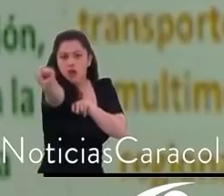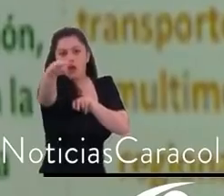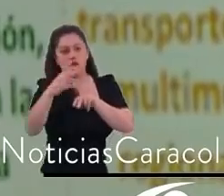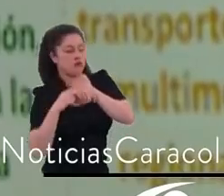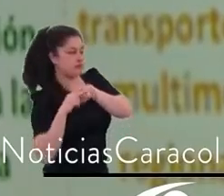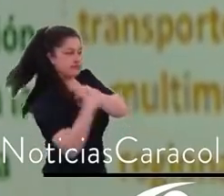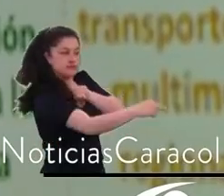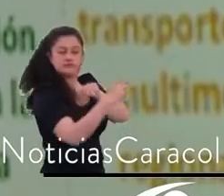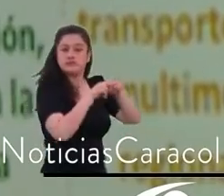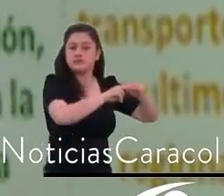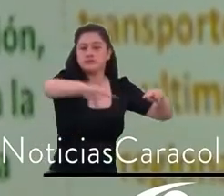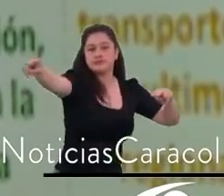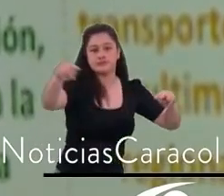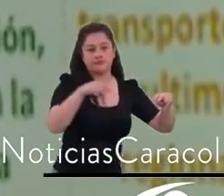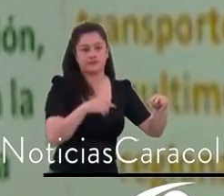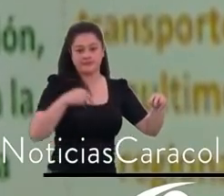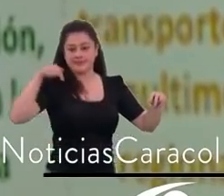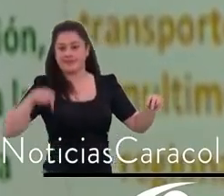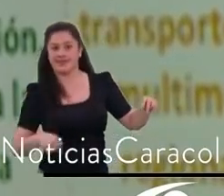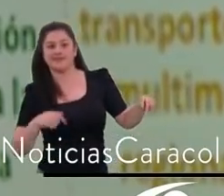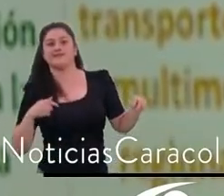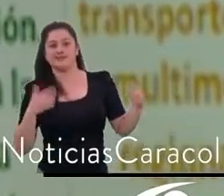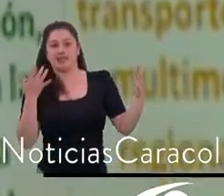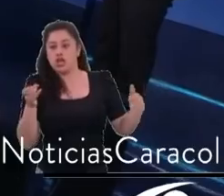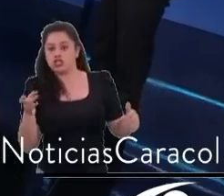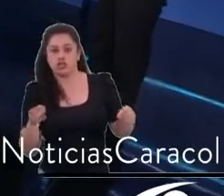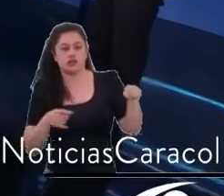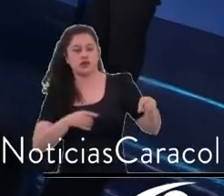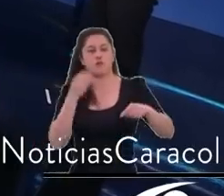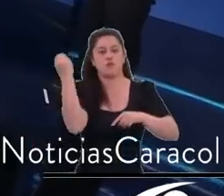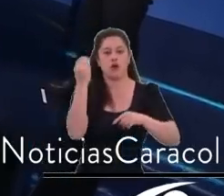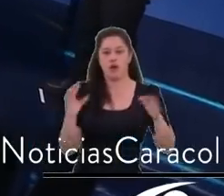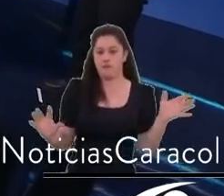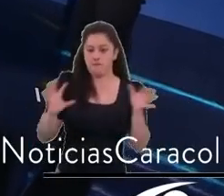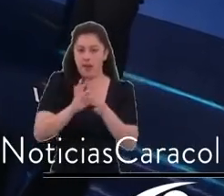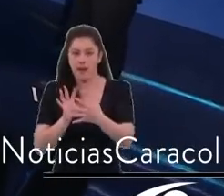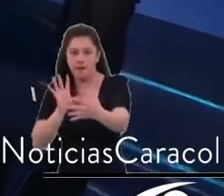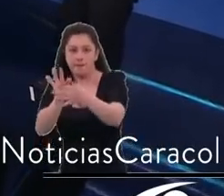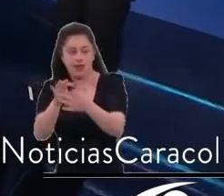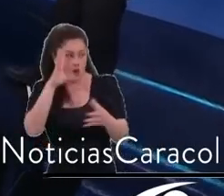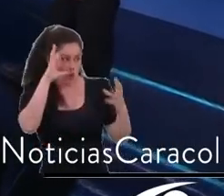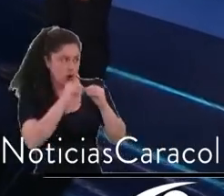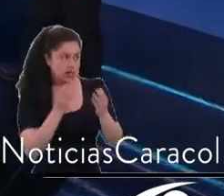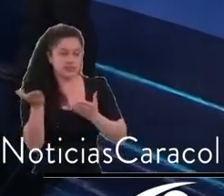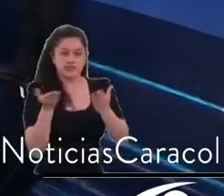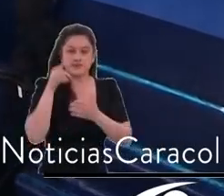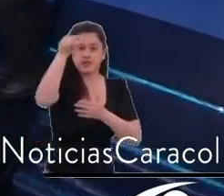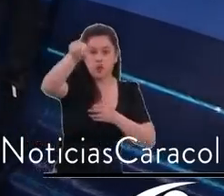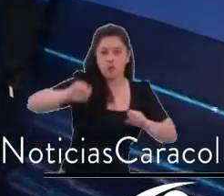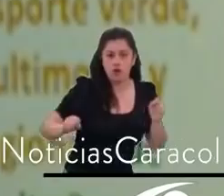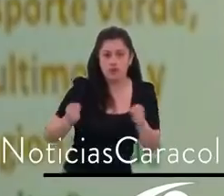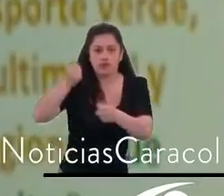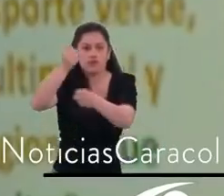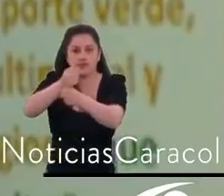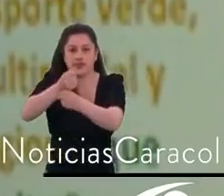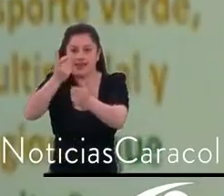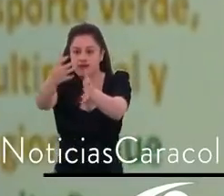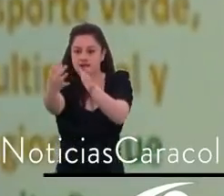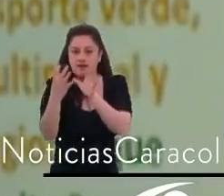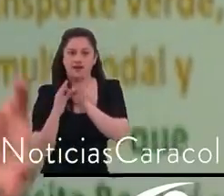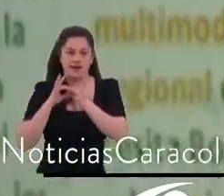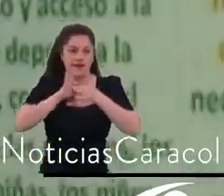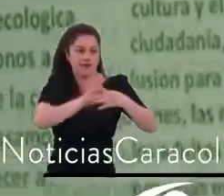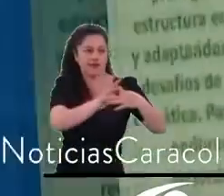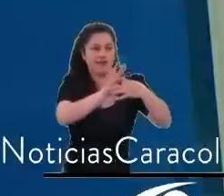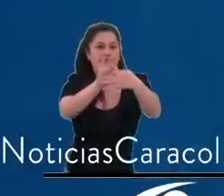públicos, el agua, el ordenamiento, la movilidad, la seguridad. Ese es el quinto propósito del COD. Vamos a tener una Bogotá más cercana,